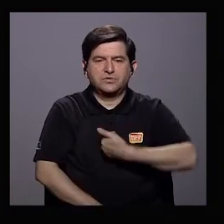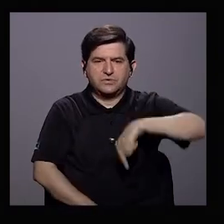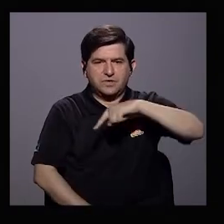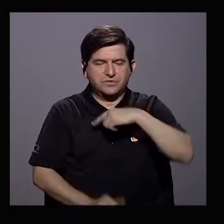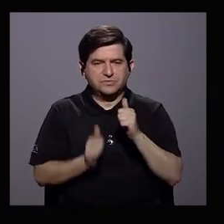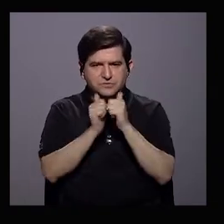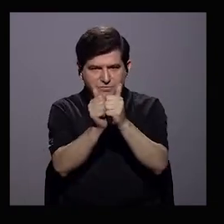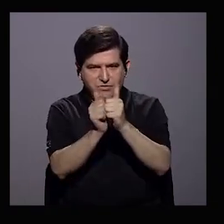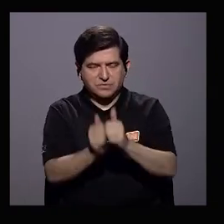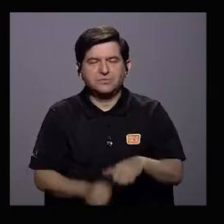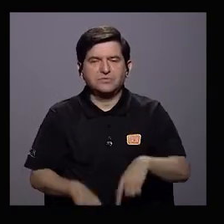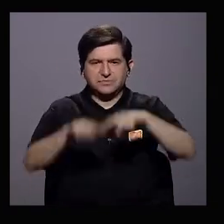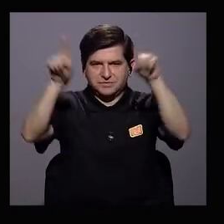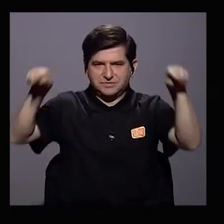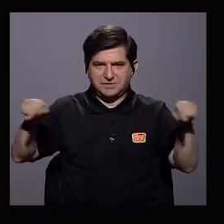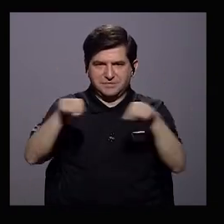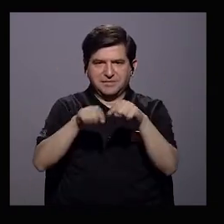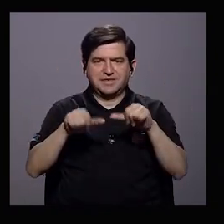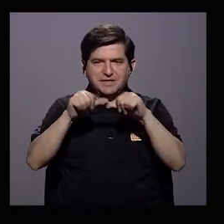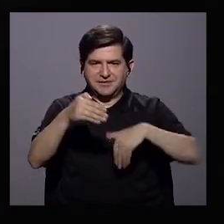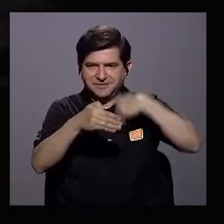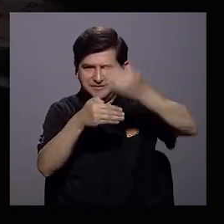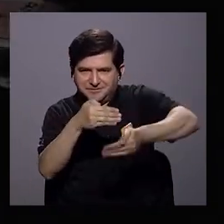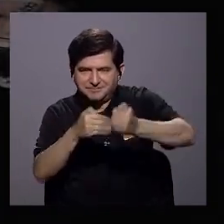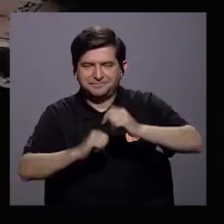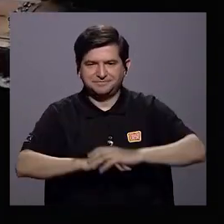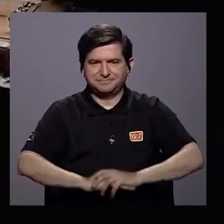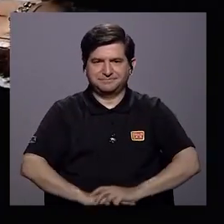que estamos con ustedes en pantalla. Ya casi regresamos.